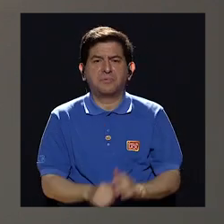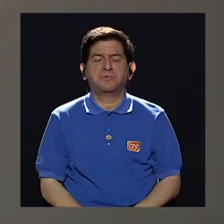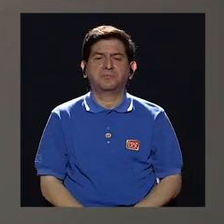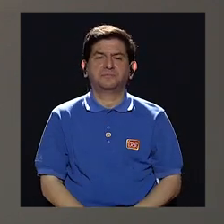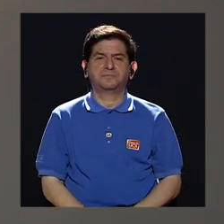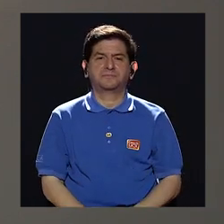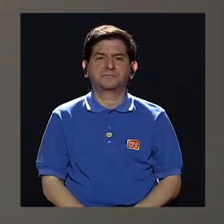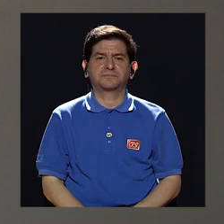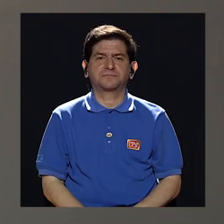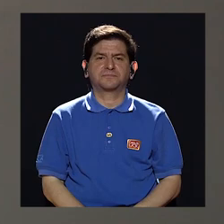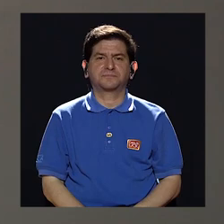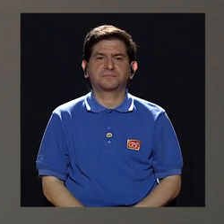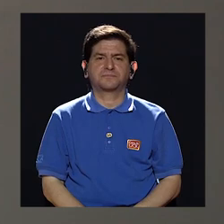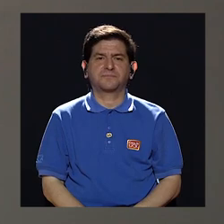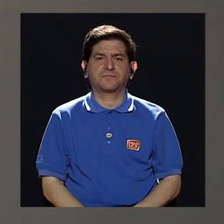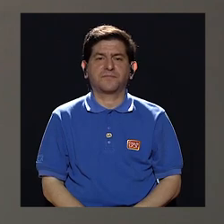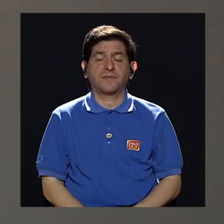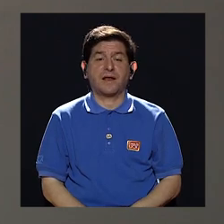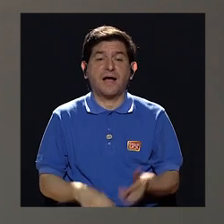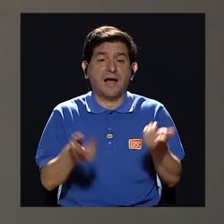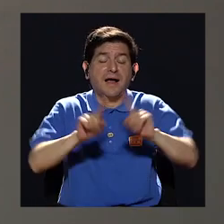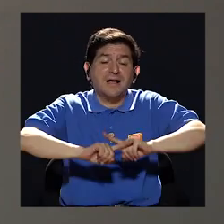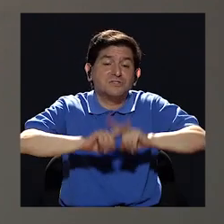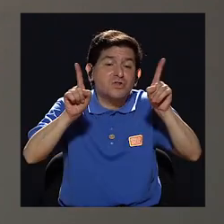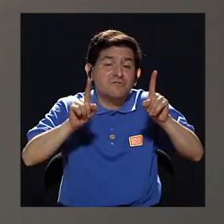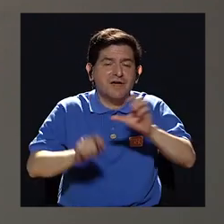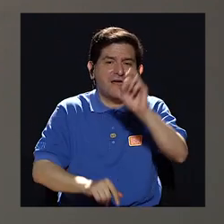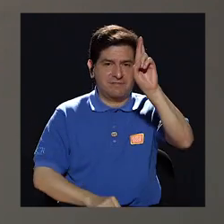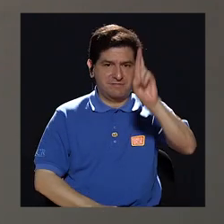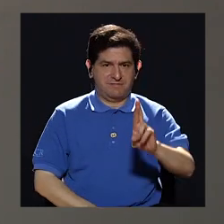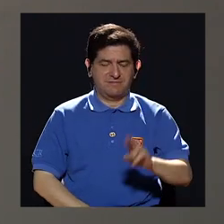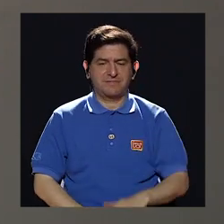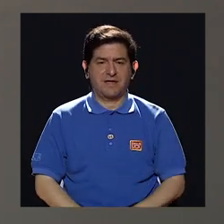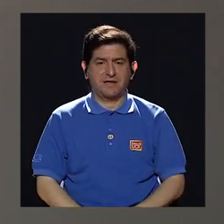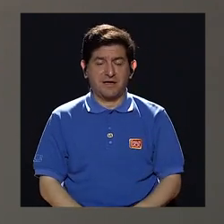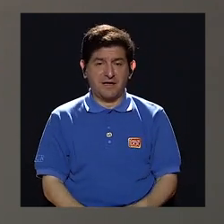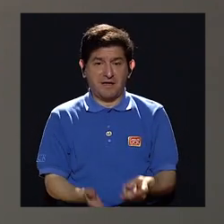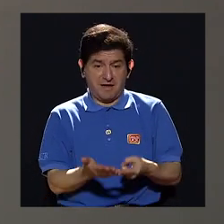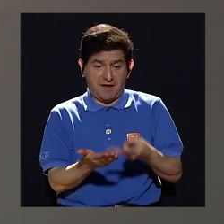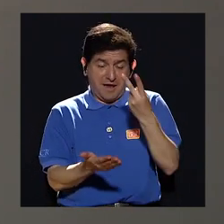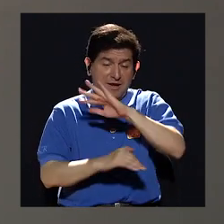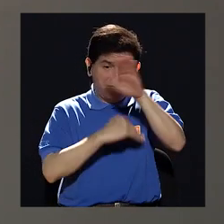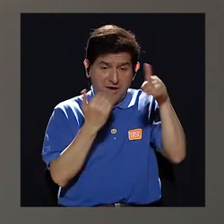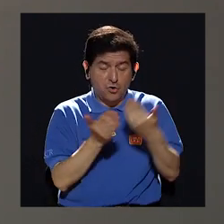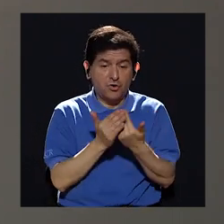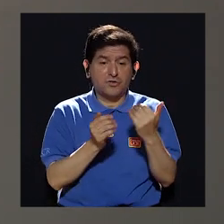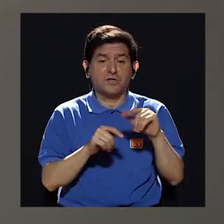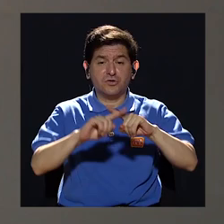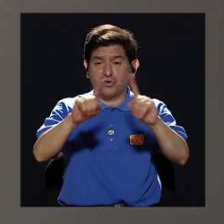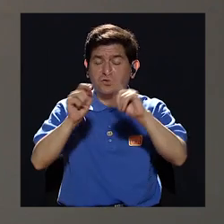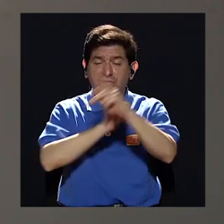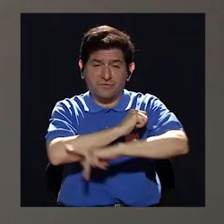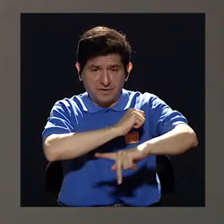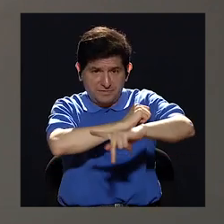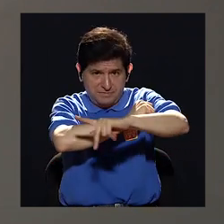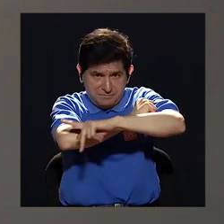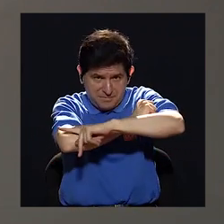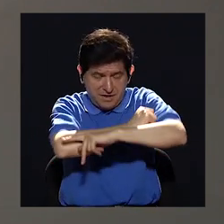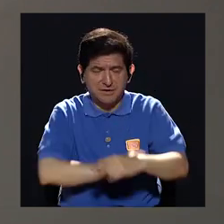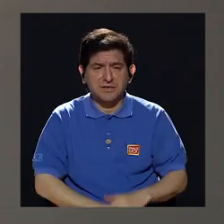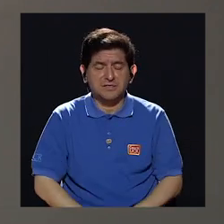trabajo esclavo. Y con la excepción de Costa Rica, la riqueza en todos esos países